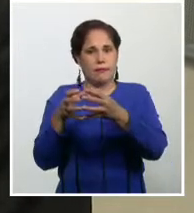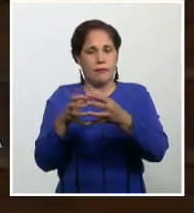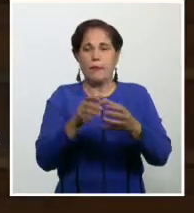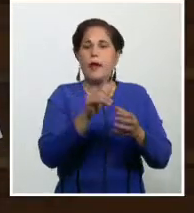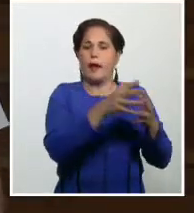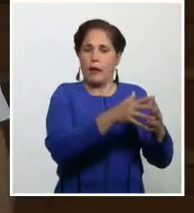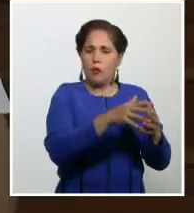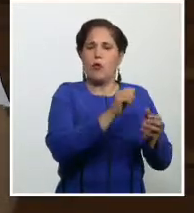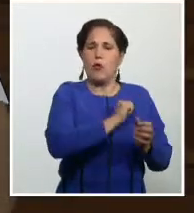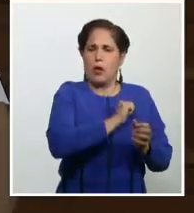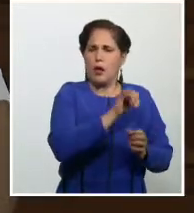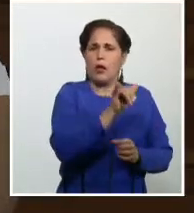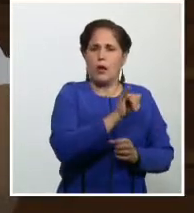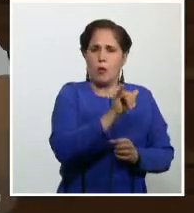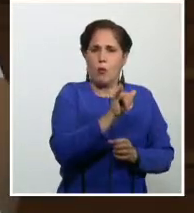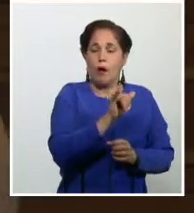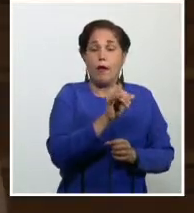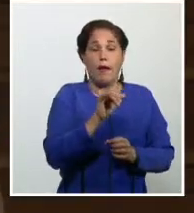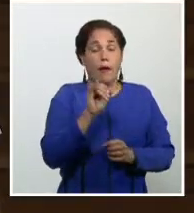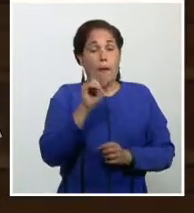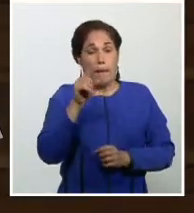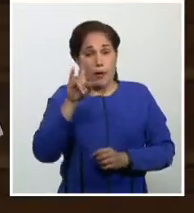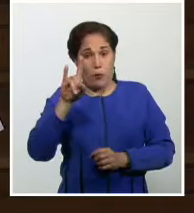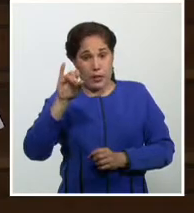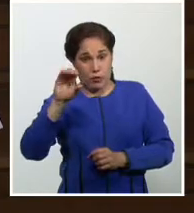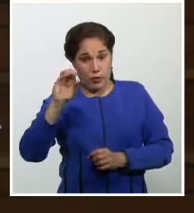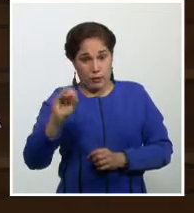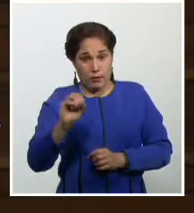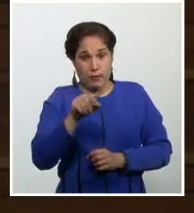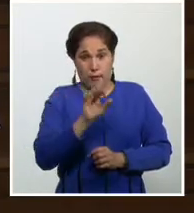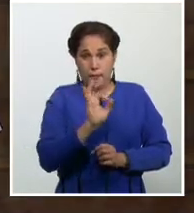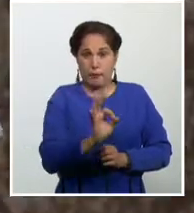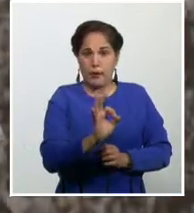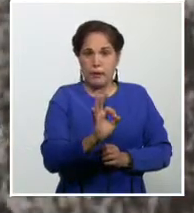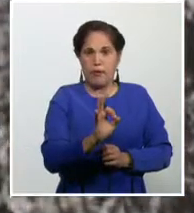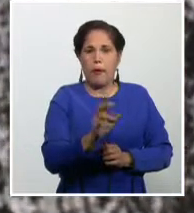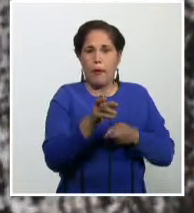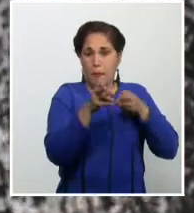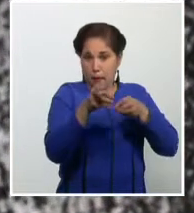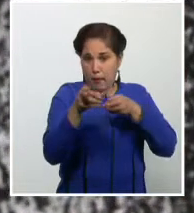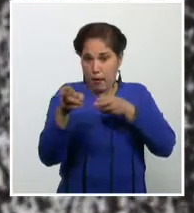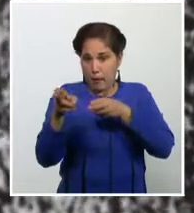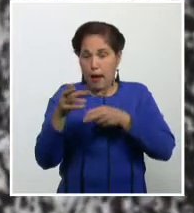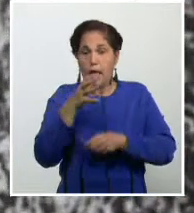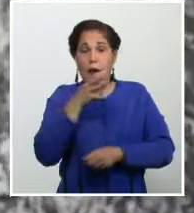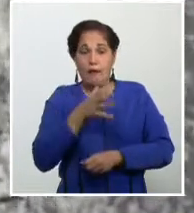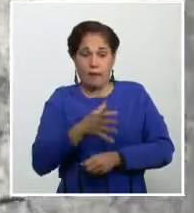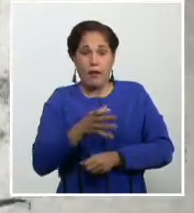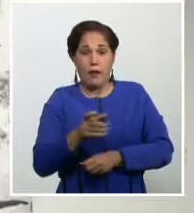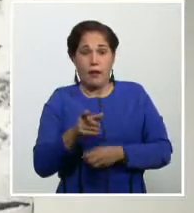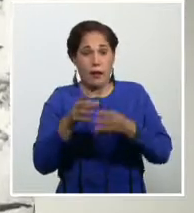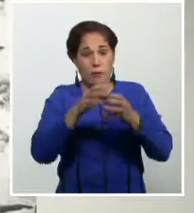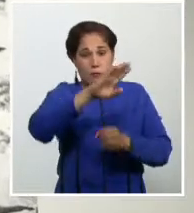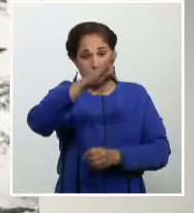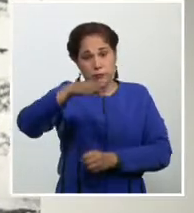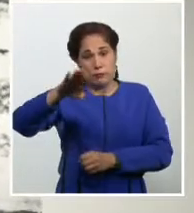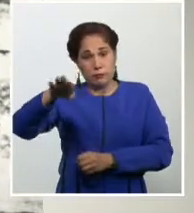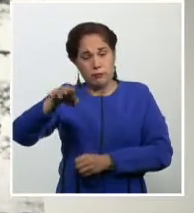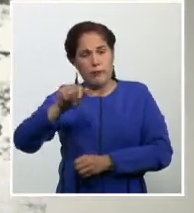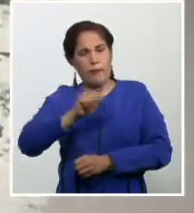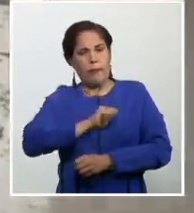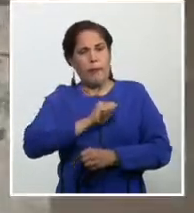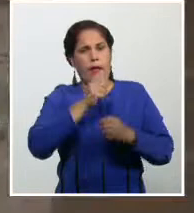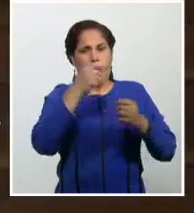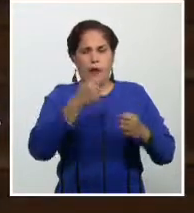noviembre del 60, como consecuencia de los golpes que le estaban dando las operaciones militares en el Escambray, ellos deciden